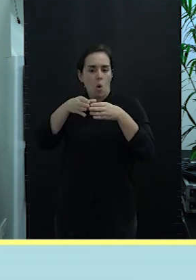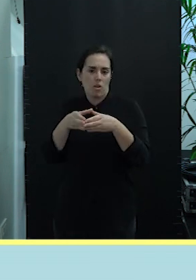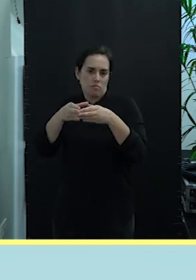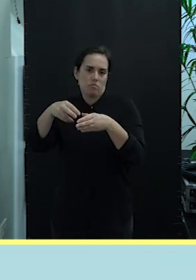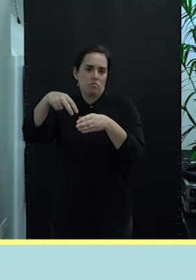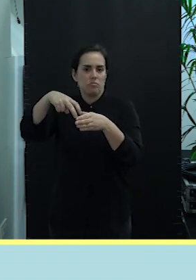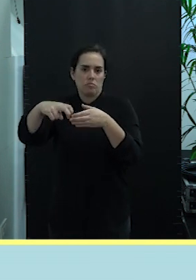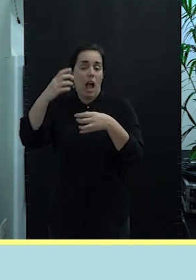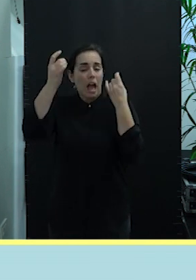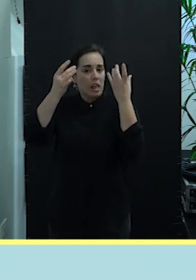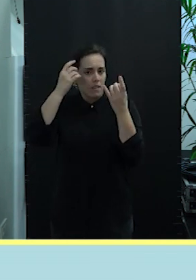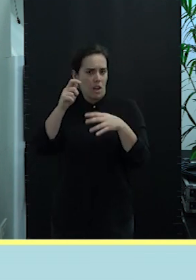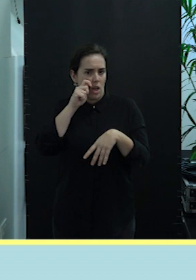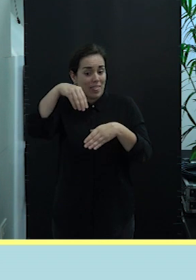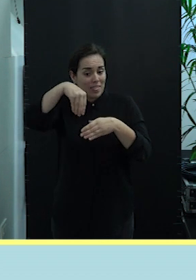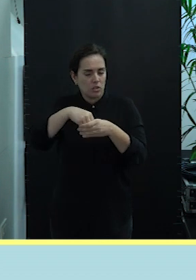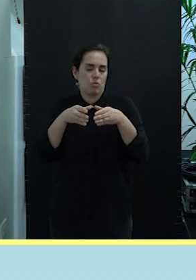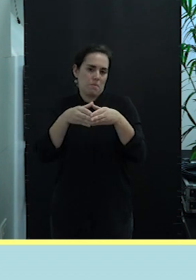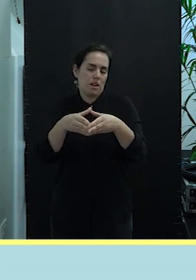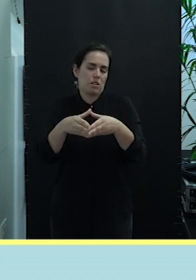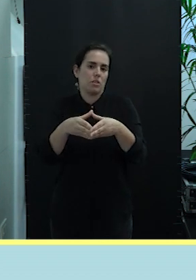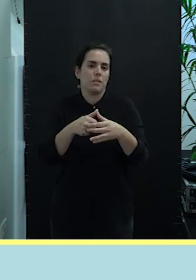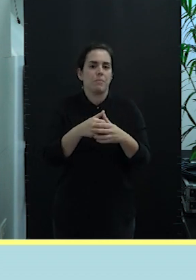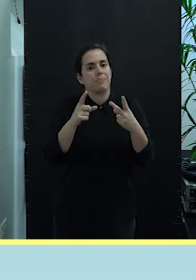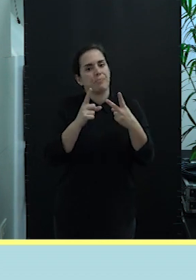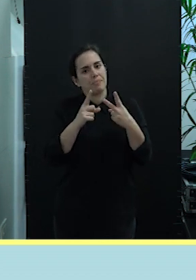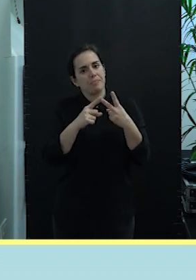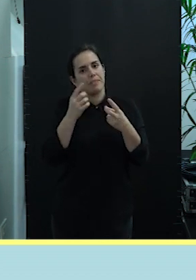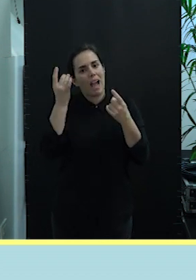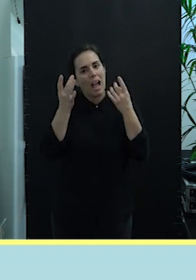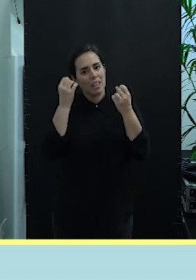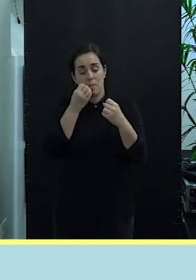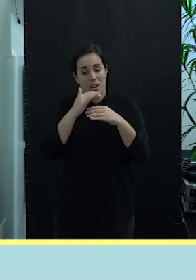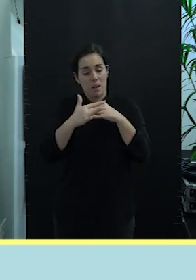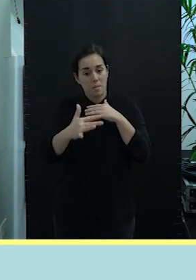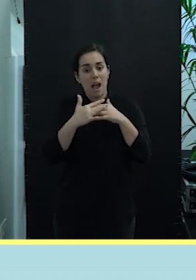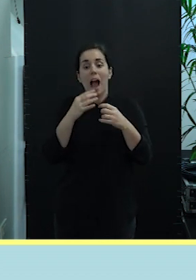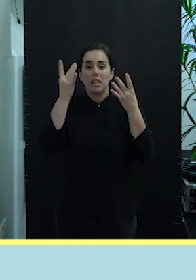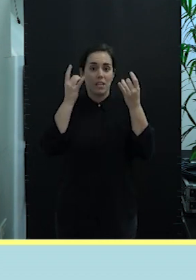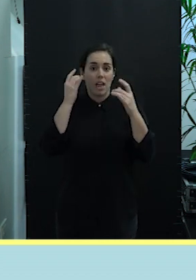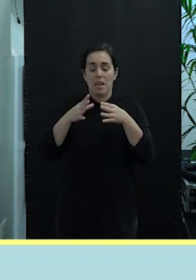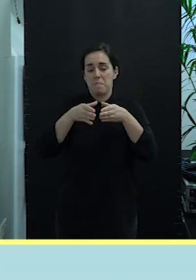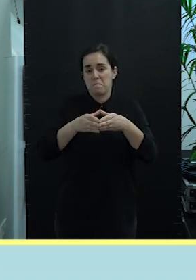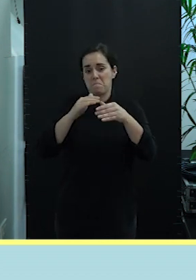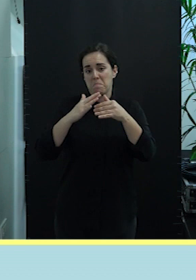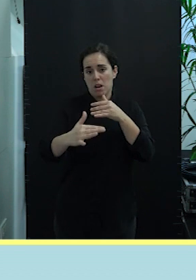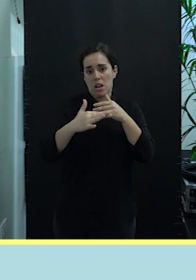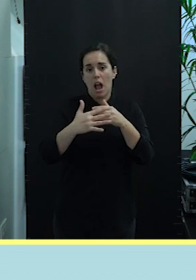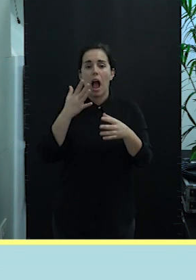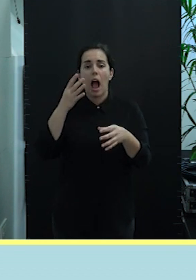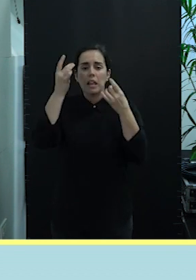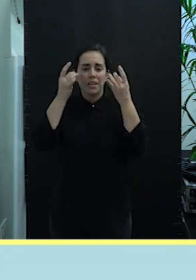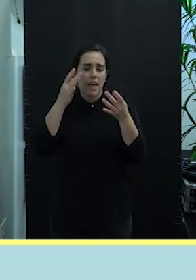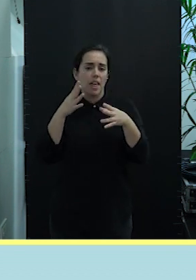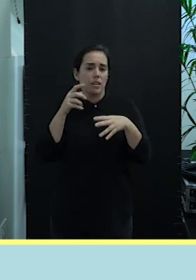turísticas desarrolladas a bordo de las embarcaciones. El eje dos de actividad de Buenamares, actividades marineras, actividades turísticas marineras